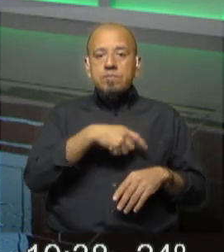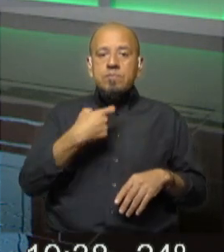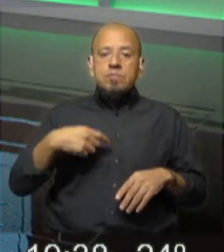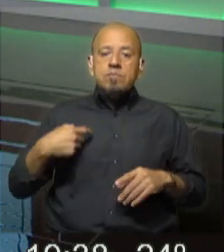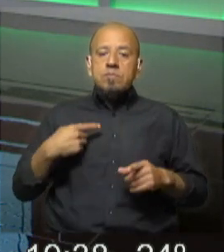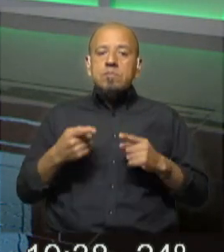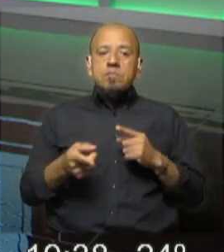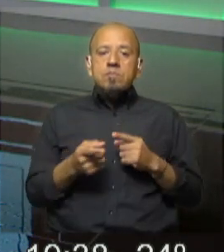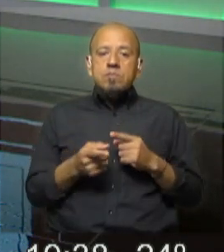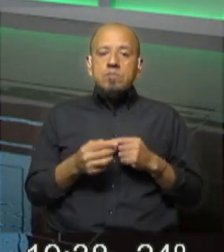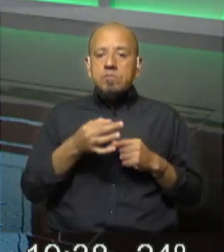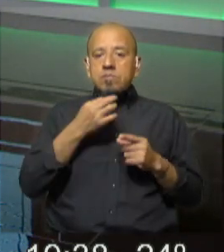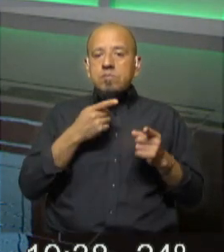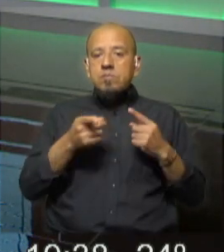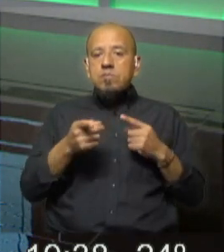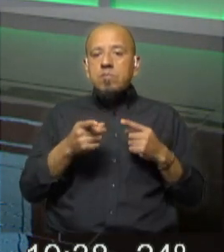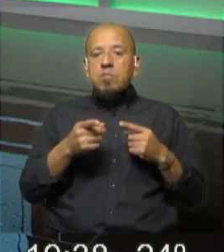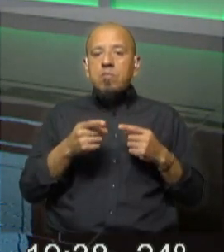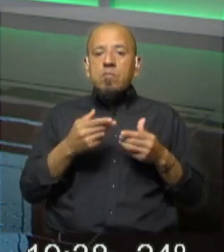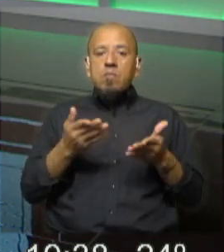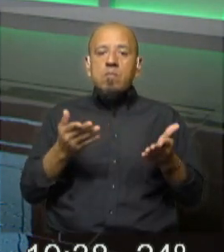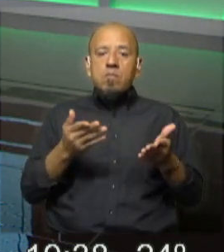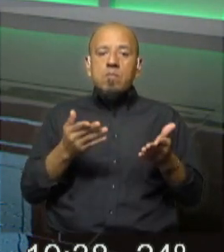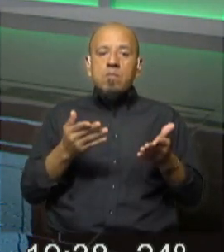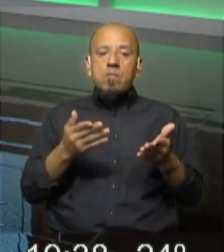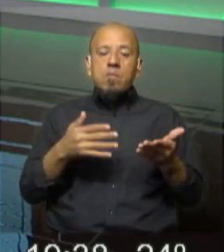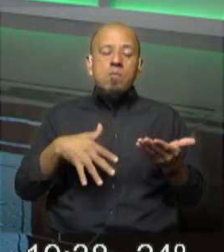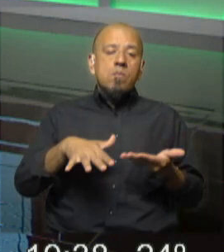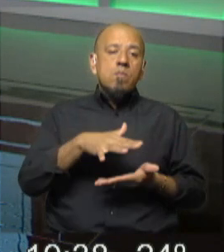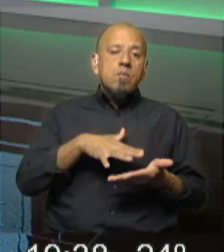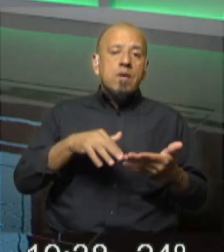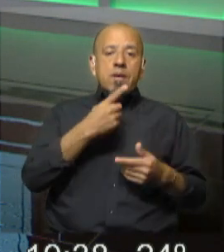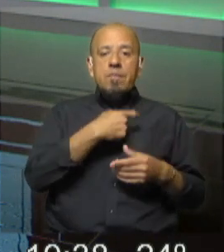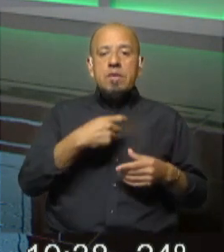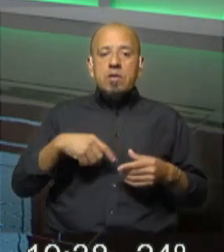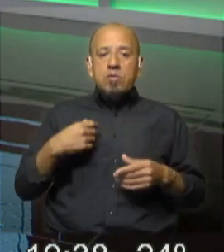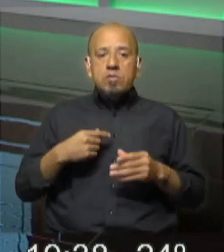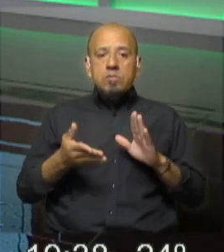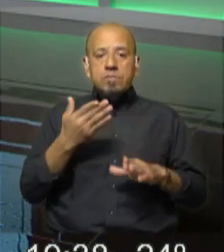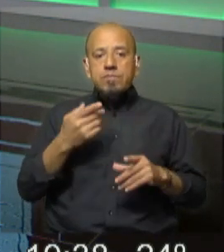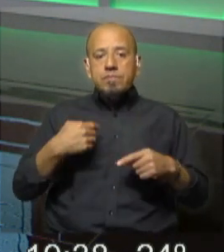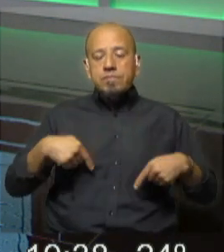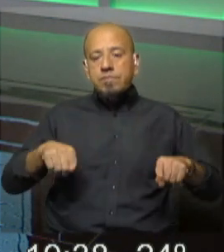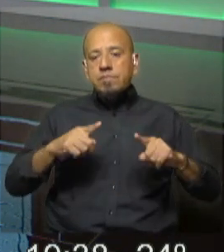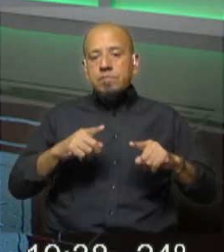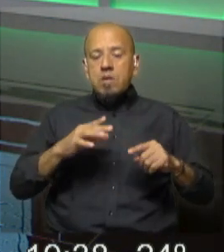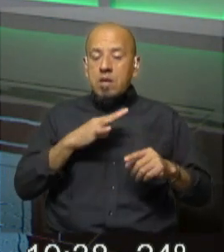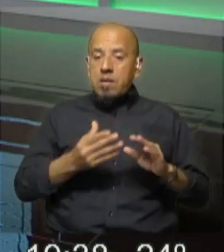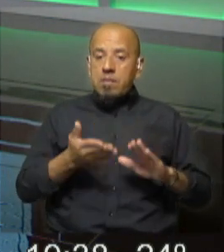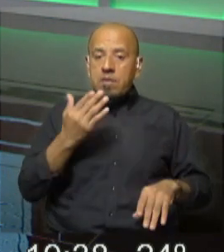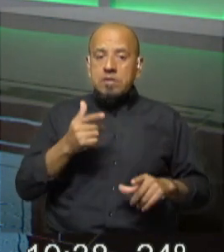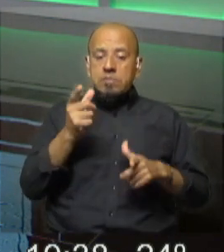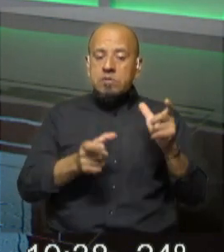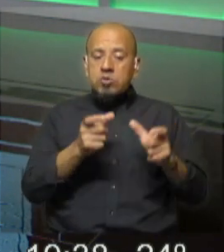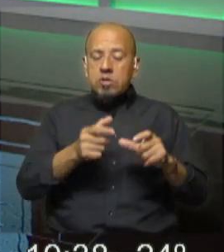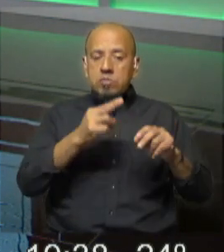lo señalaba también Gustavo Leal en su informe es el barrio digamos de Montevideo y de la zona del país donde se registraron mayor